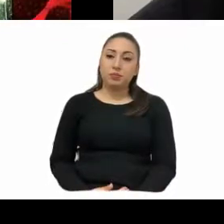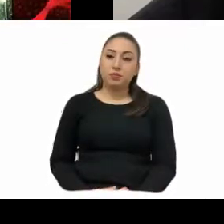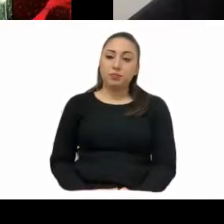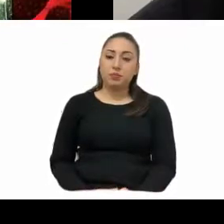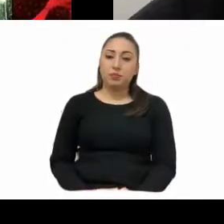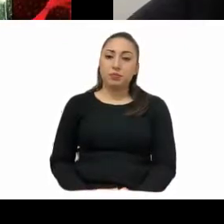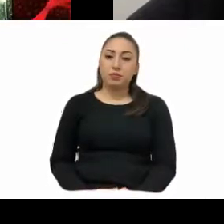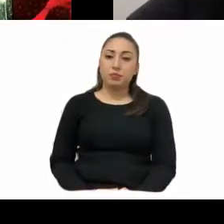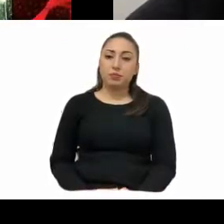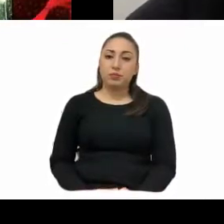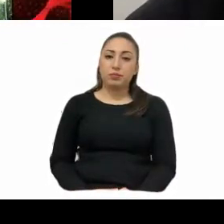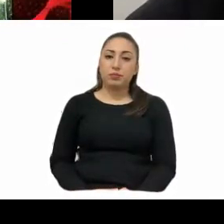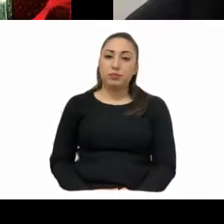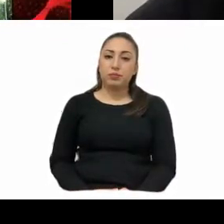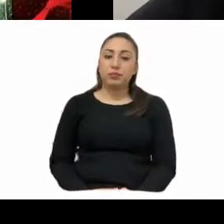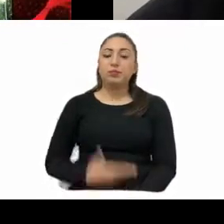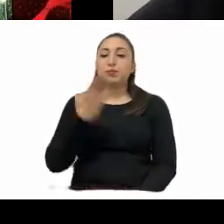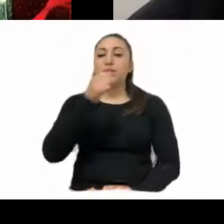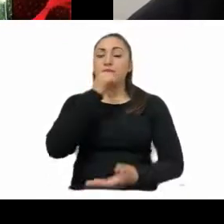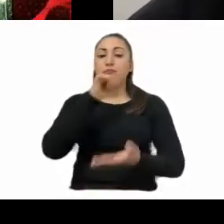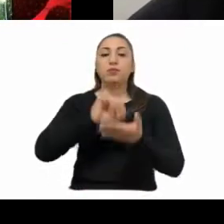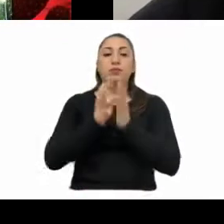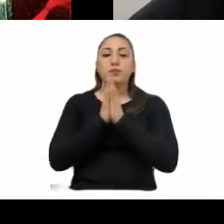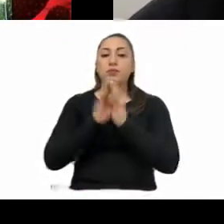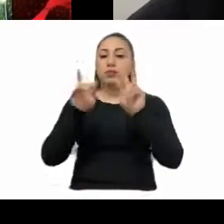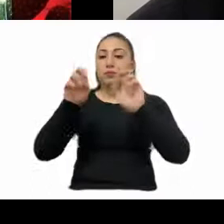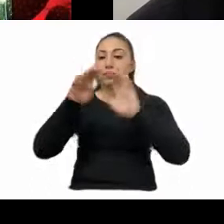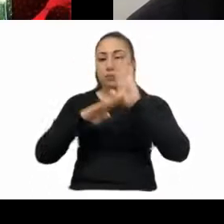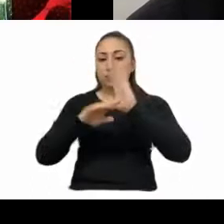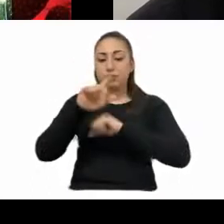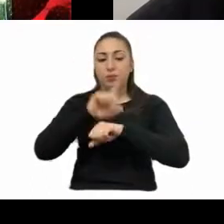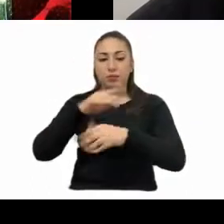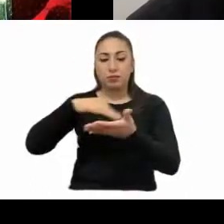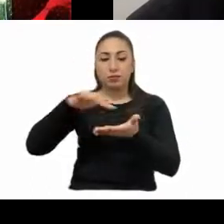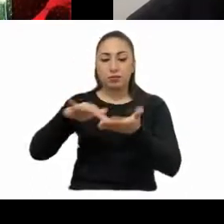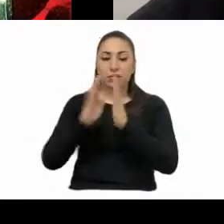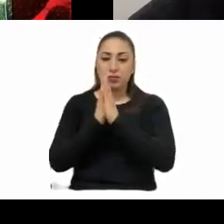diputada secretaria. Proceda la secretaria a dar lectura al orden del día de esta sesión.